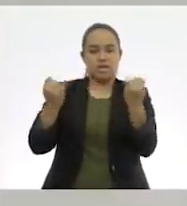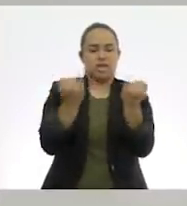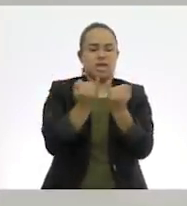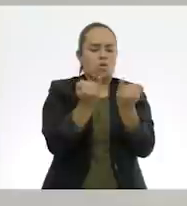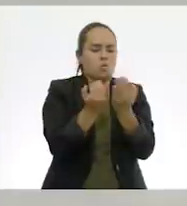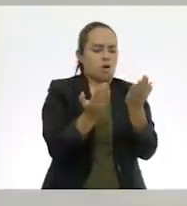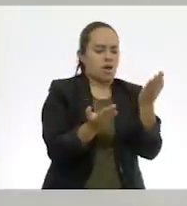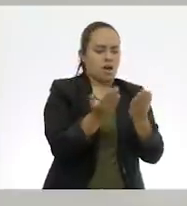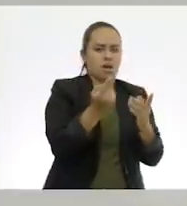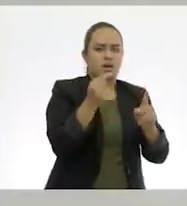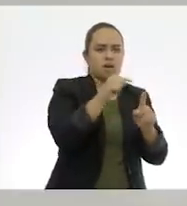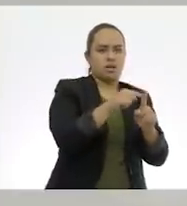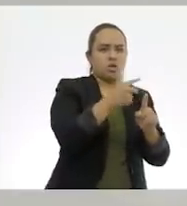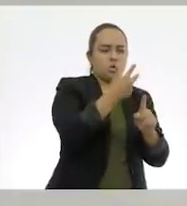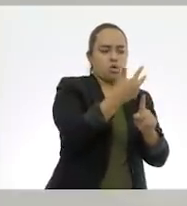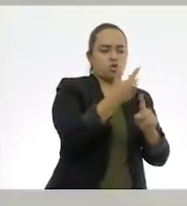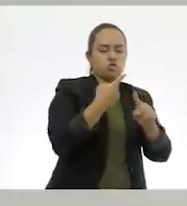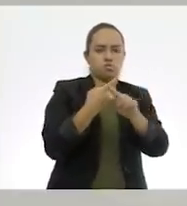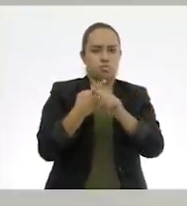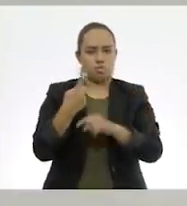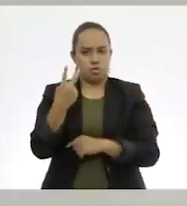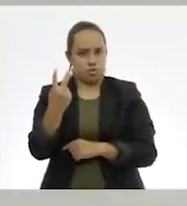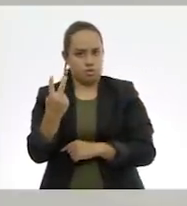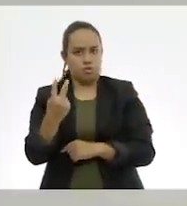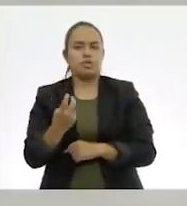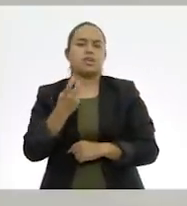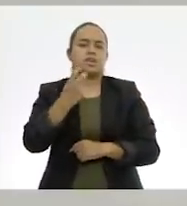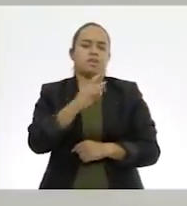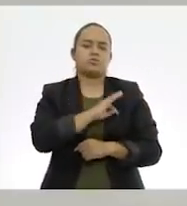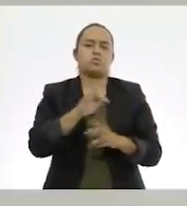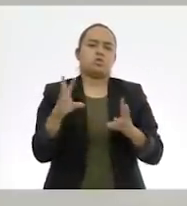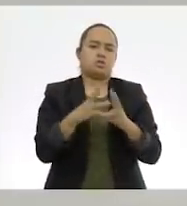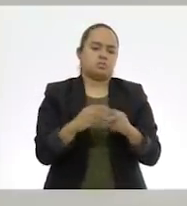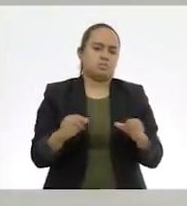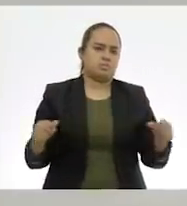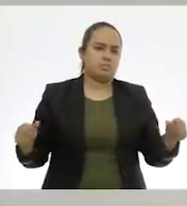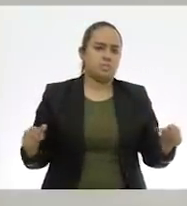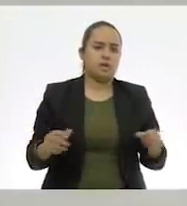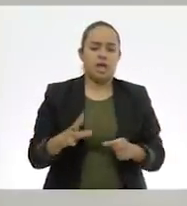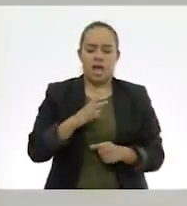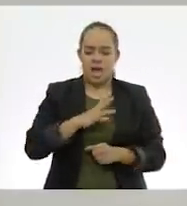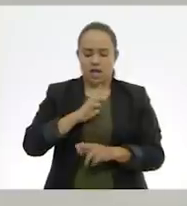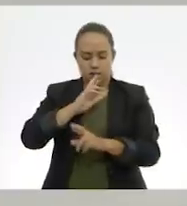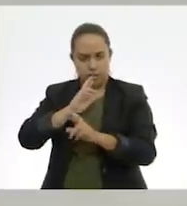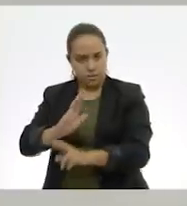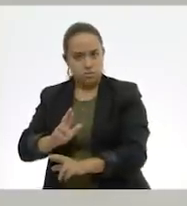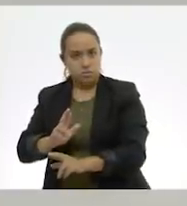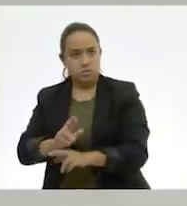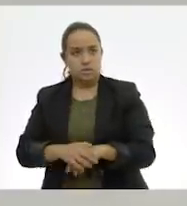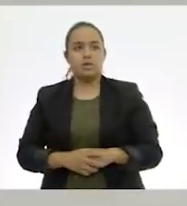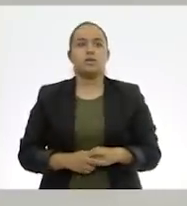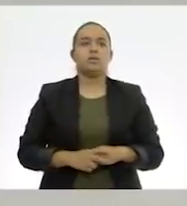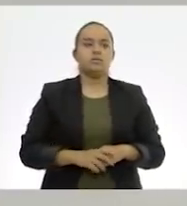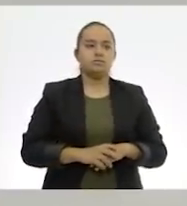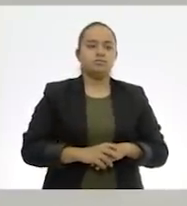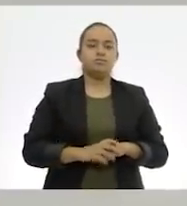ser equivalente cuando multiplicamos ocho por dos, ya sin problema lo pudimos hacer, nos queda el resultado y entonces sí ya